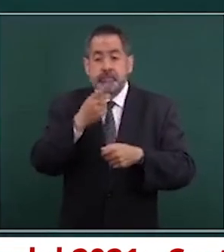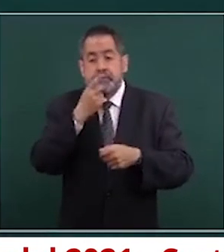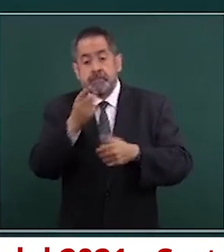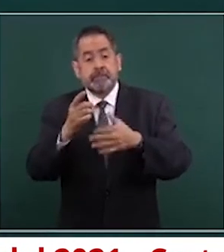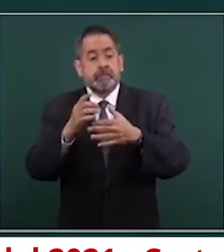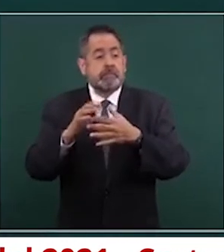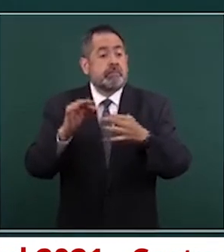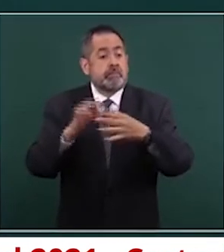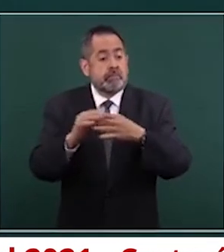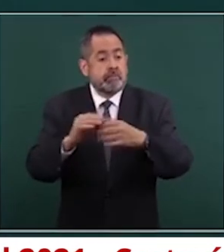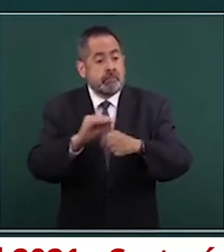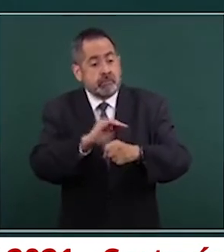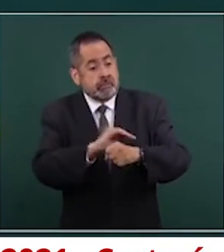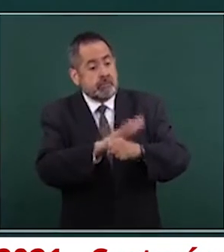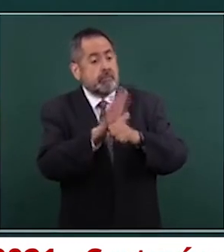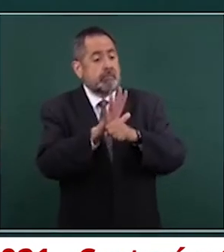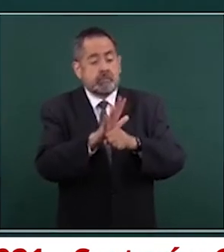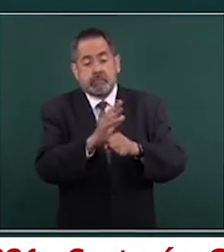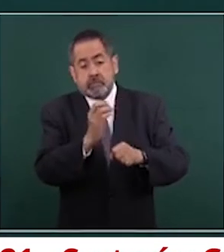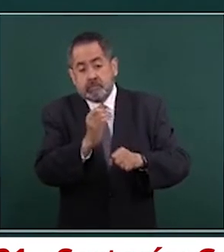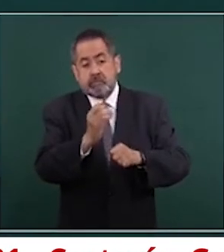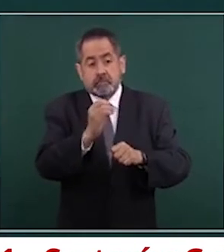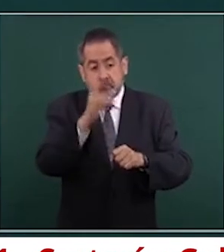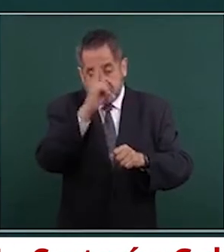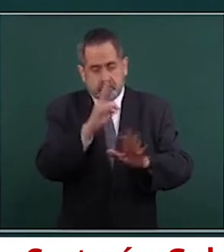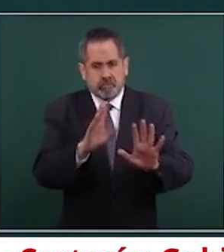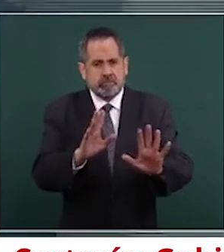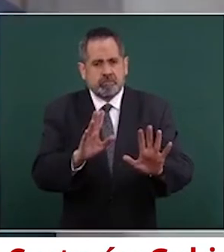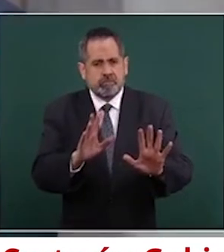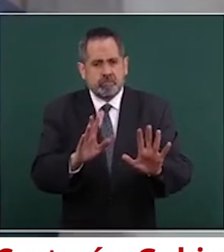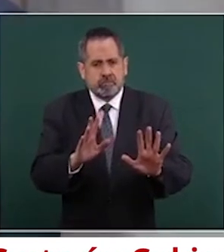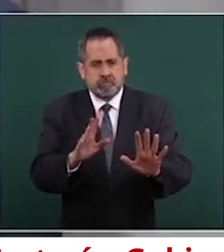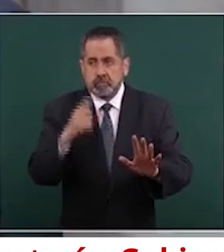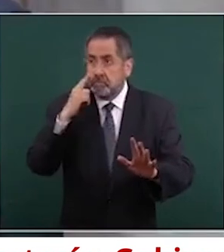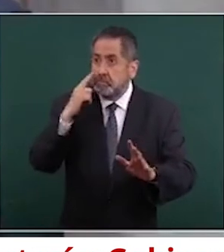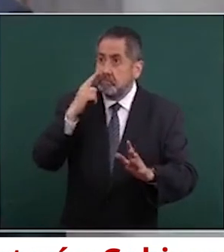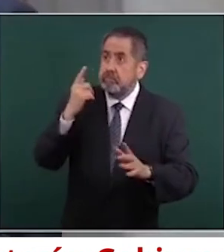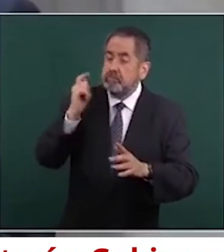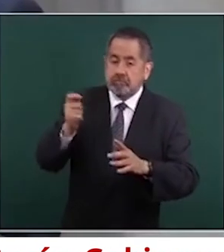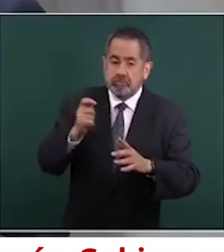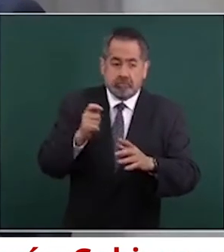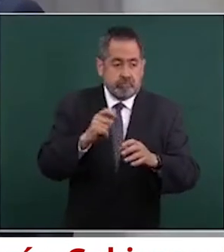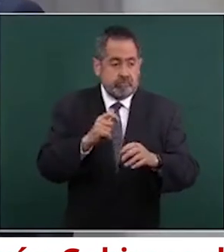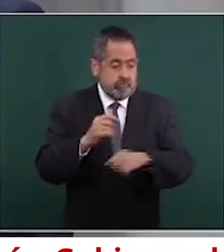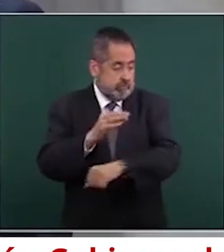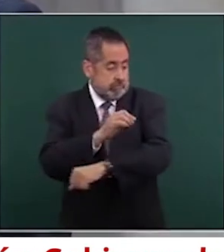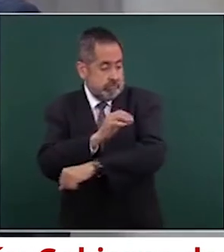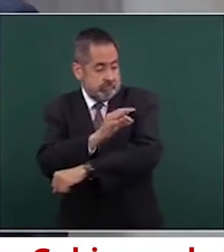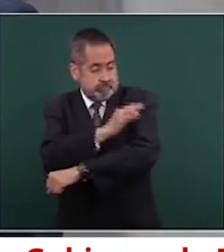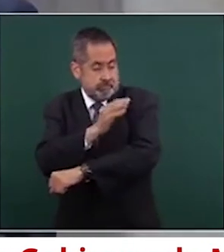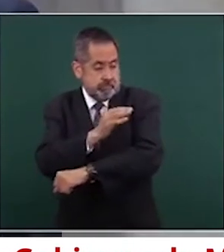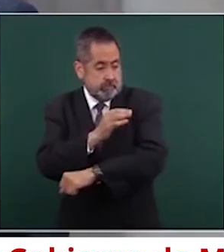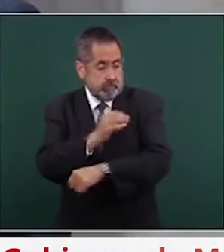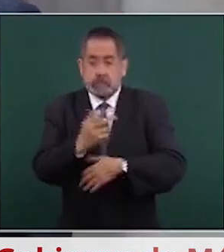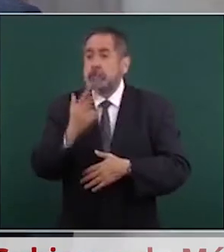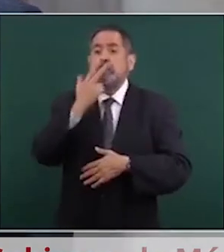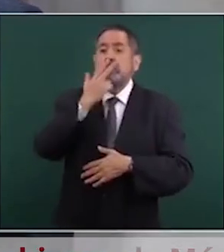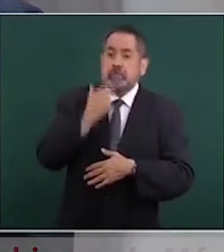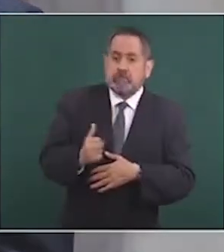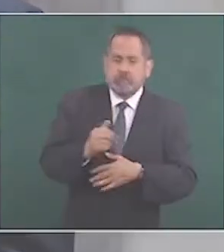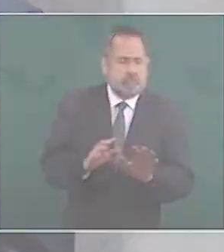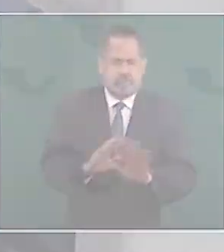demuestre que no sirve la vacuna.